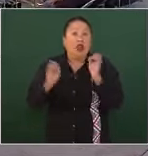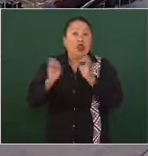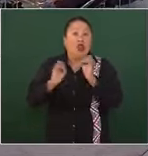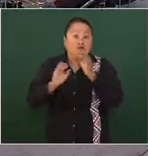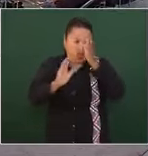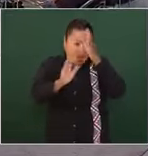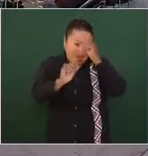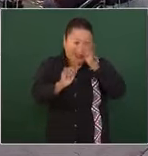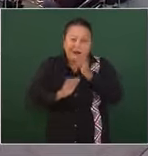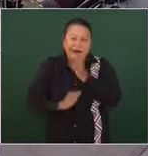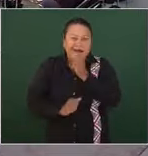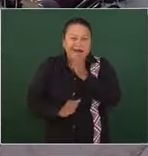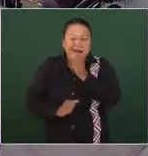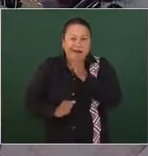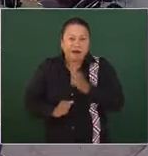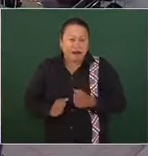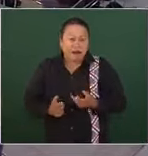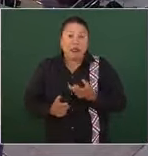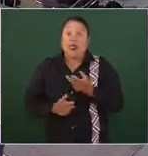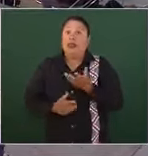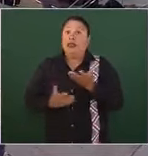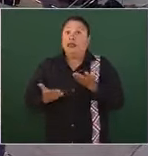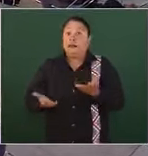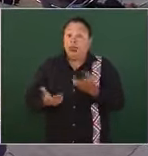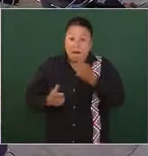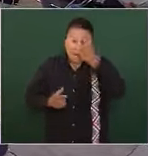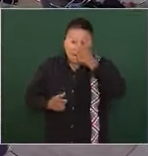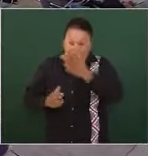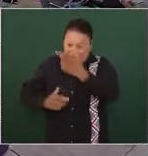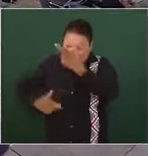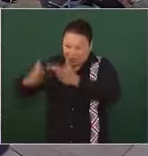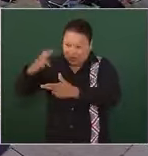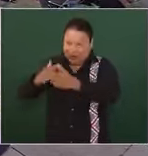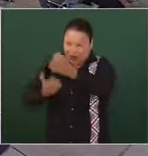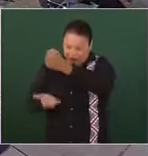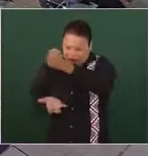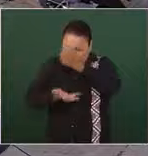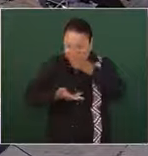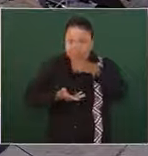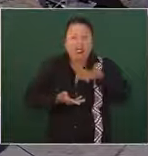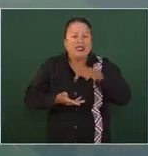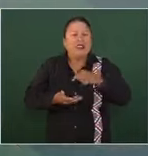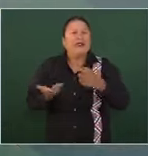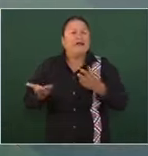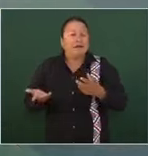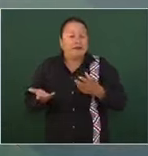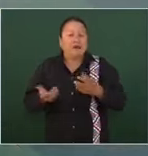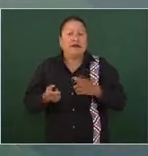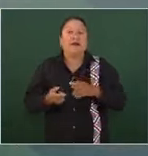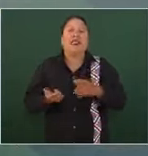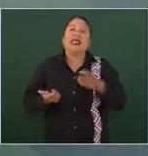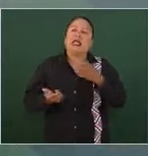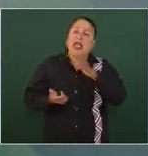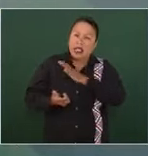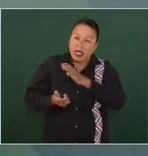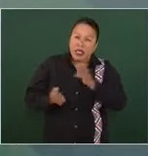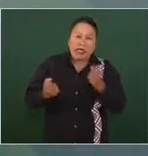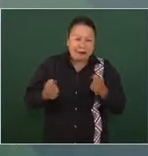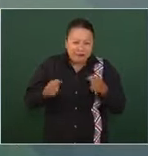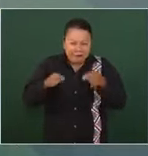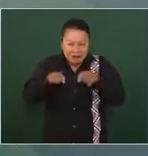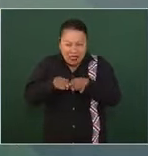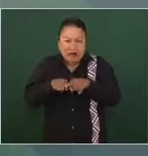arreglo. Esto de la devolución de la propiedad tiene que ver con el mismo caso,